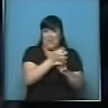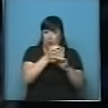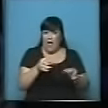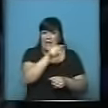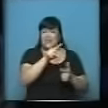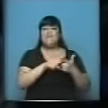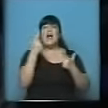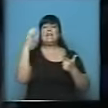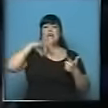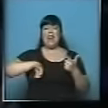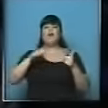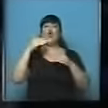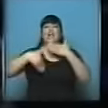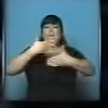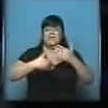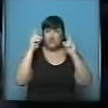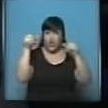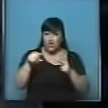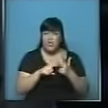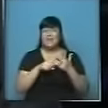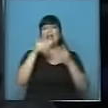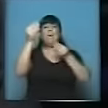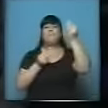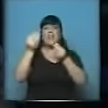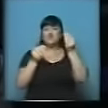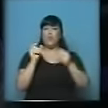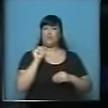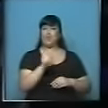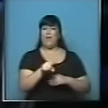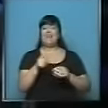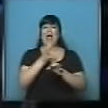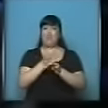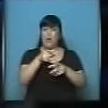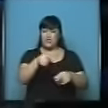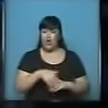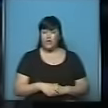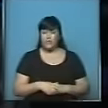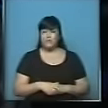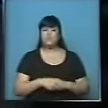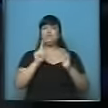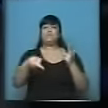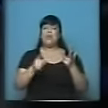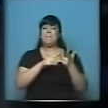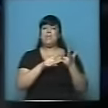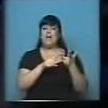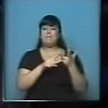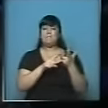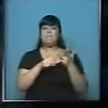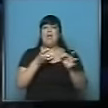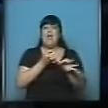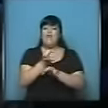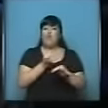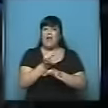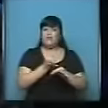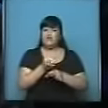salario y capacitación docente, presupuesto para la educación, también educación